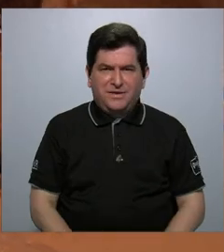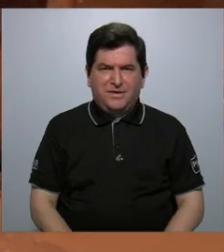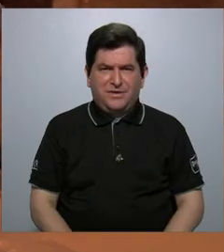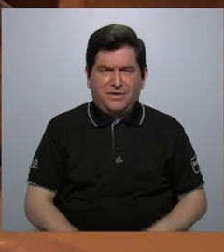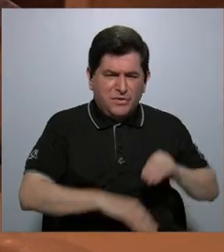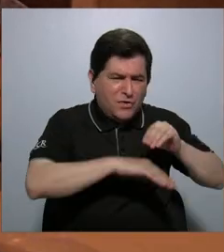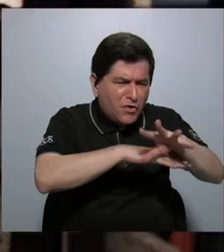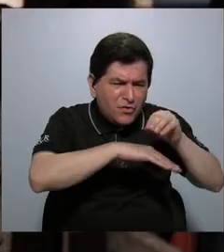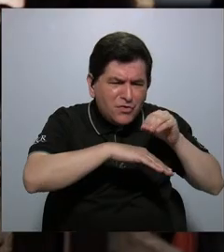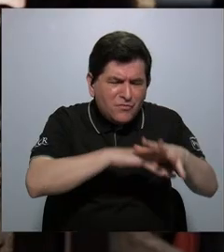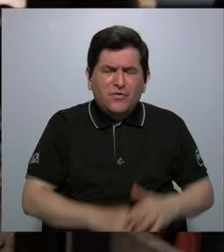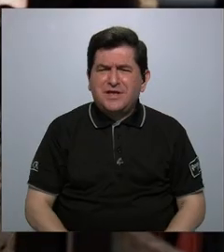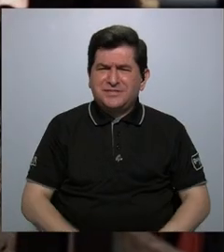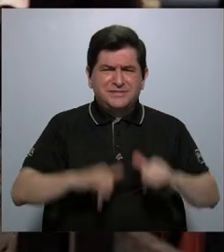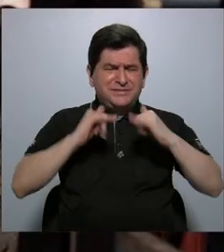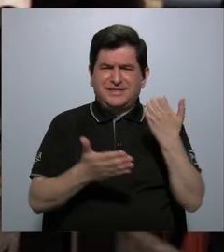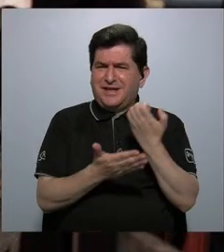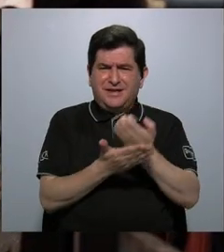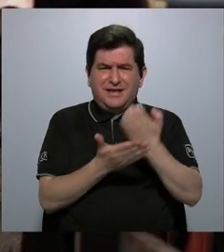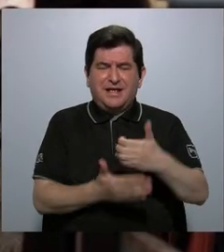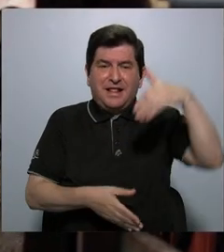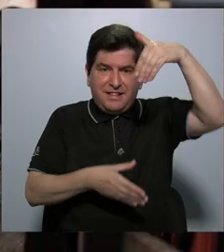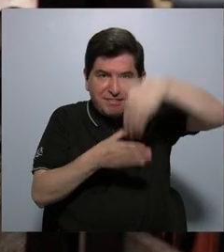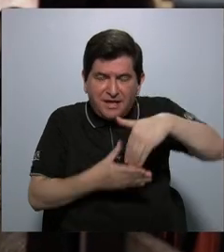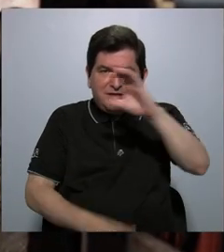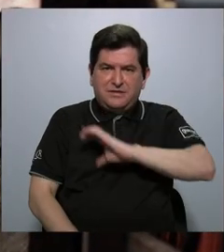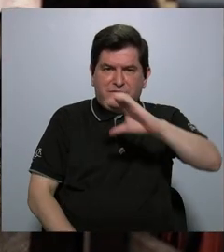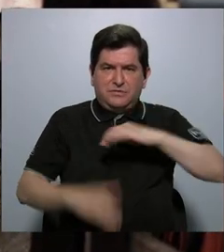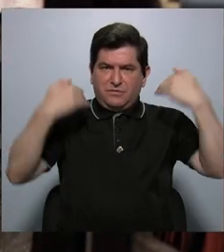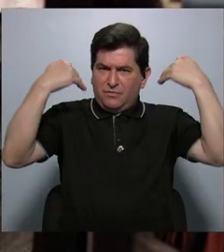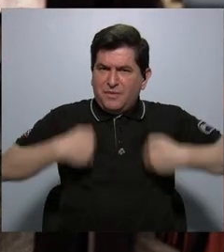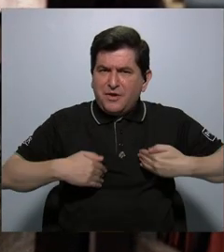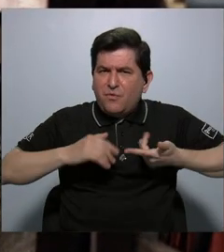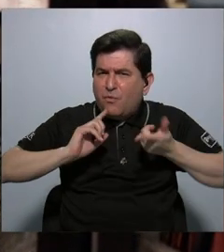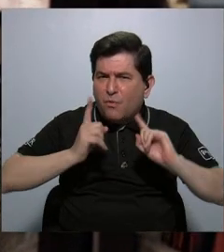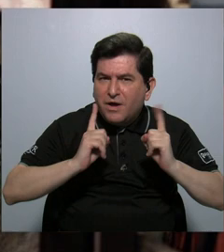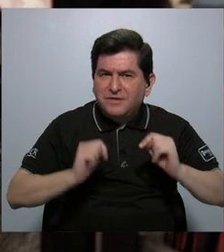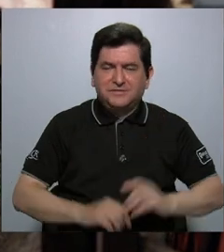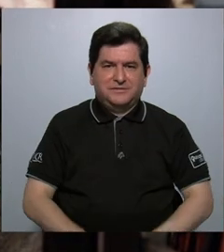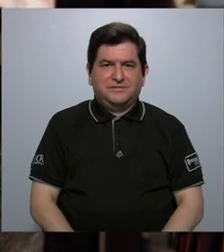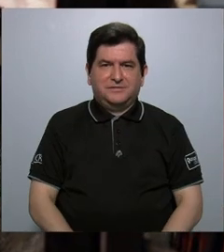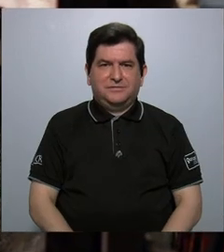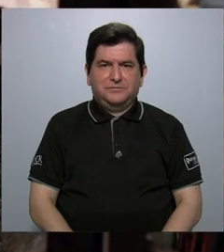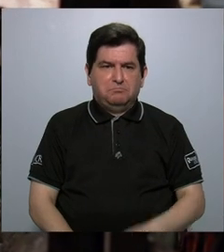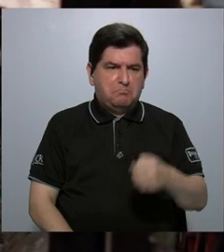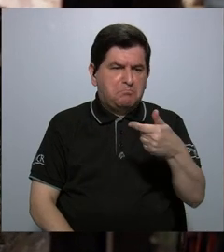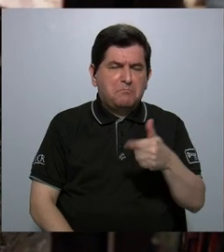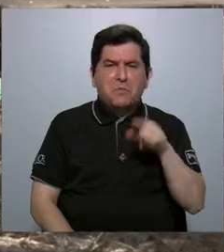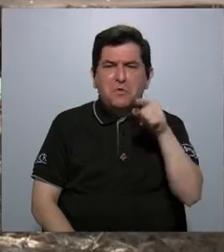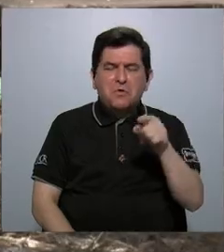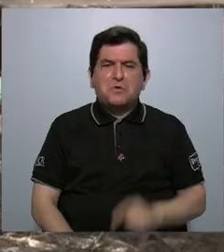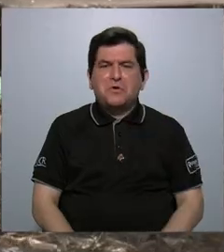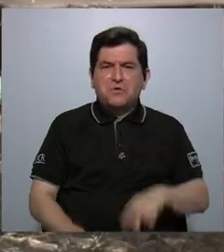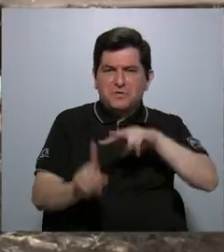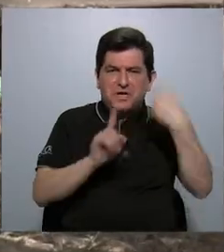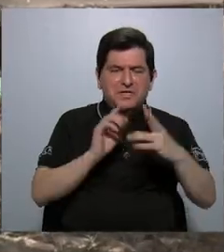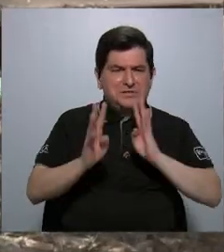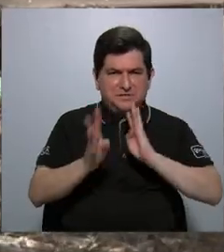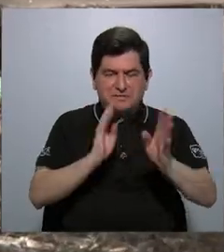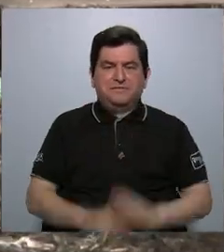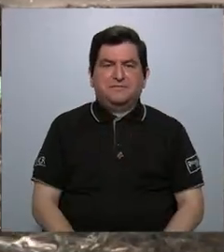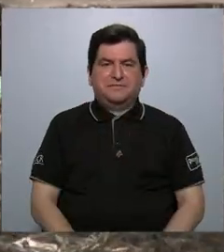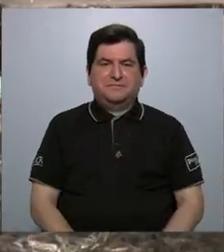¿cuáles son las consecuencias de la desigualdad económica en el comportamiento humano? Poco se ha hablado de este enfoque,